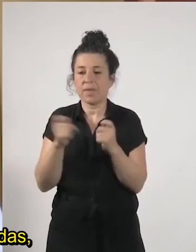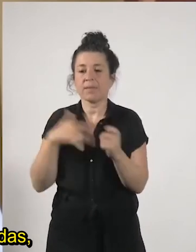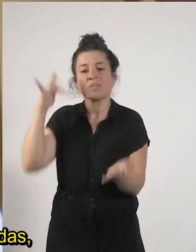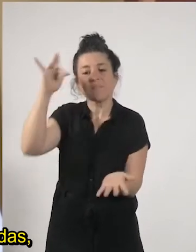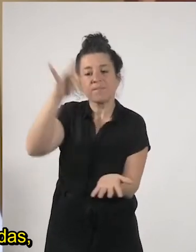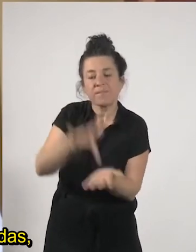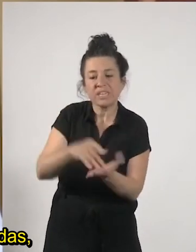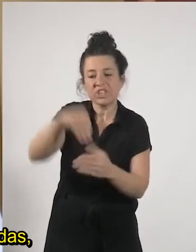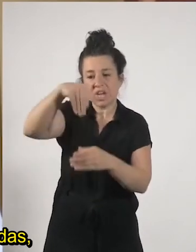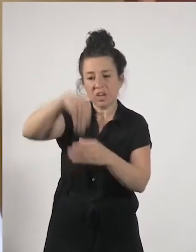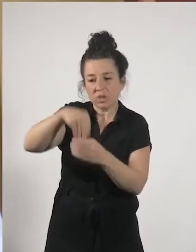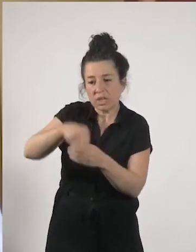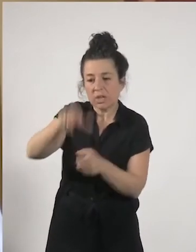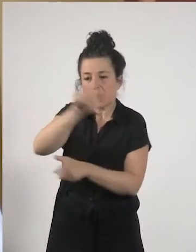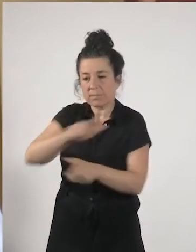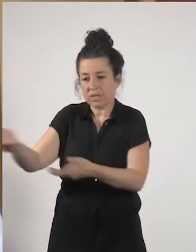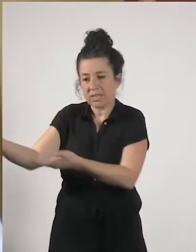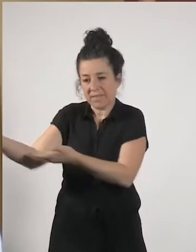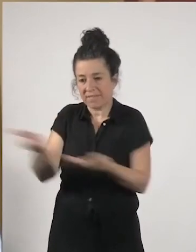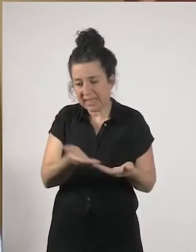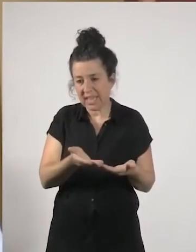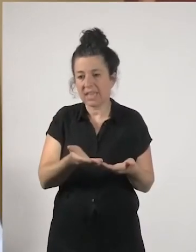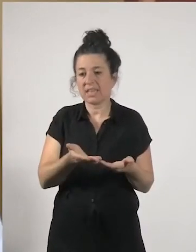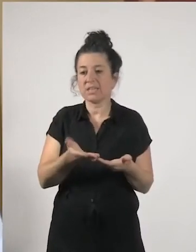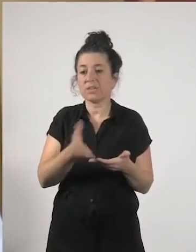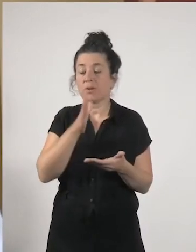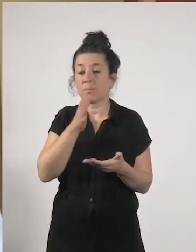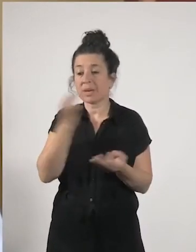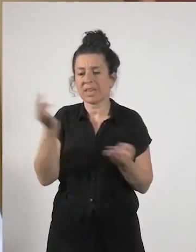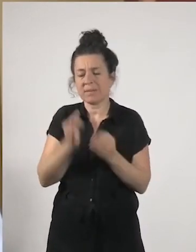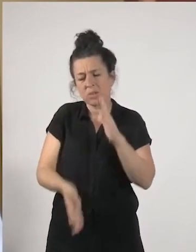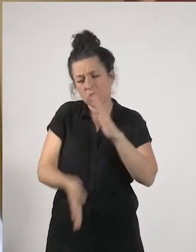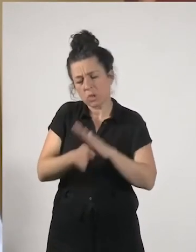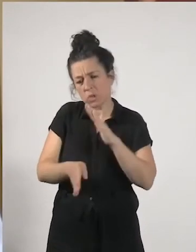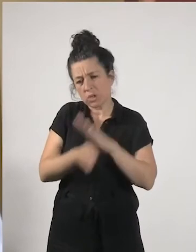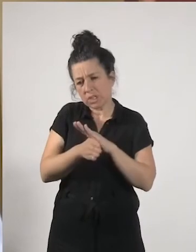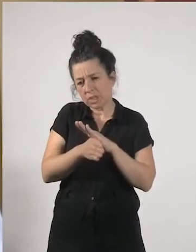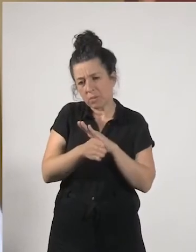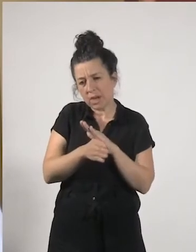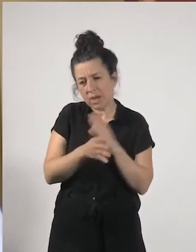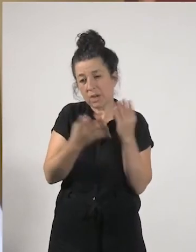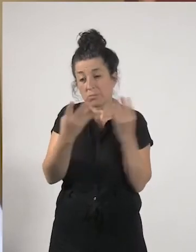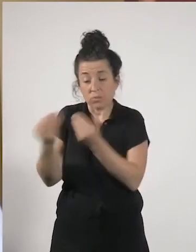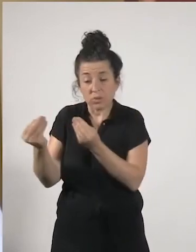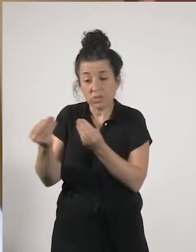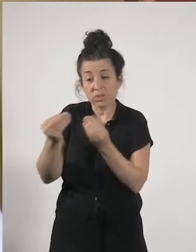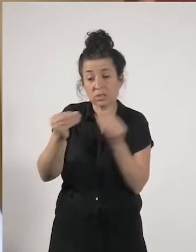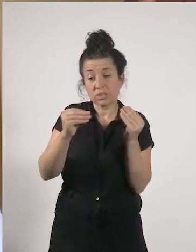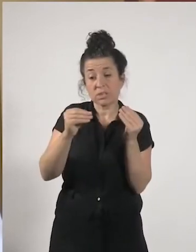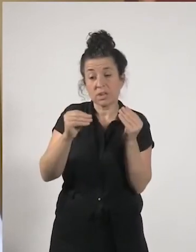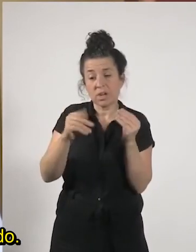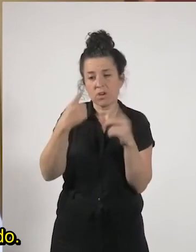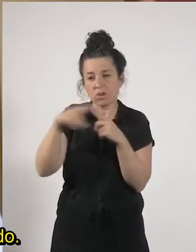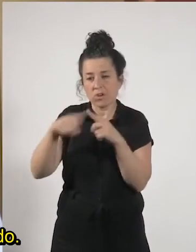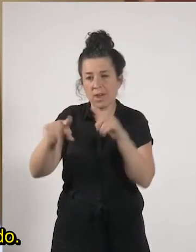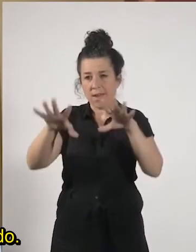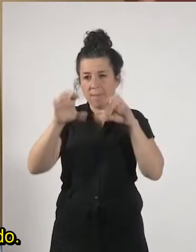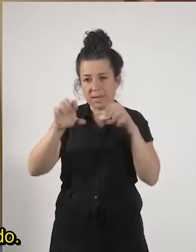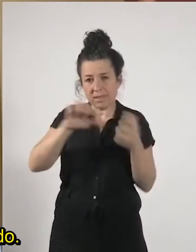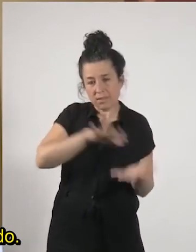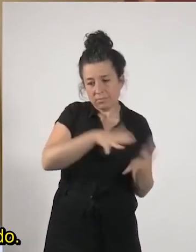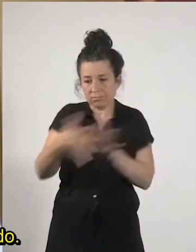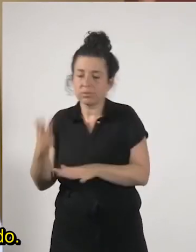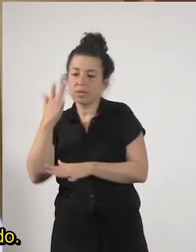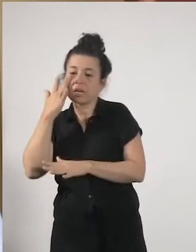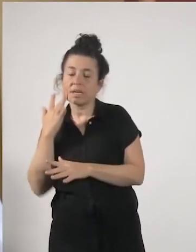personas que tendremos invitadas porque tenemos que seguir pasando a limpio muchas de las cosas que estamos aprendiendo sobre las que estamos